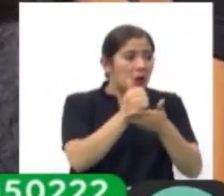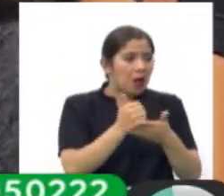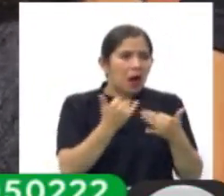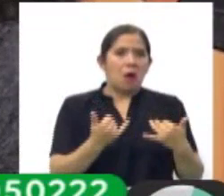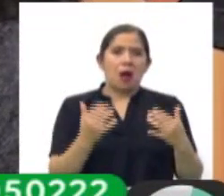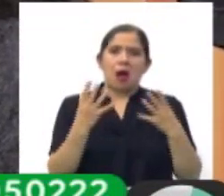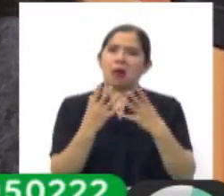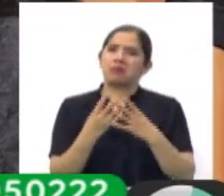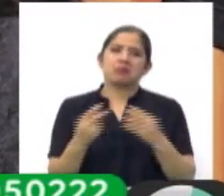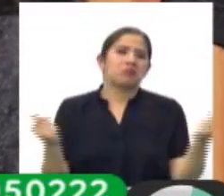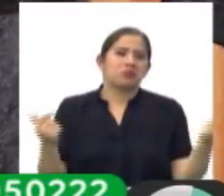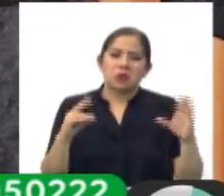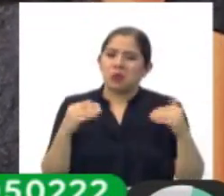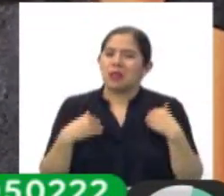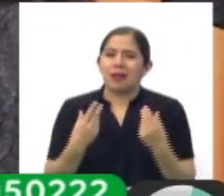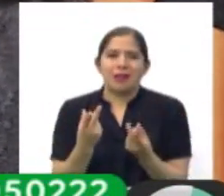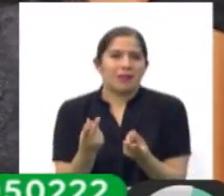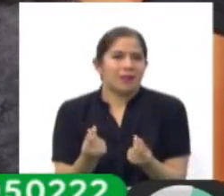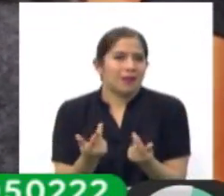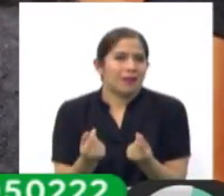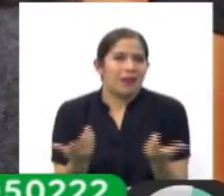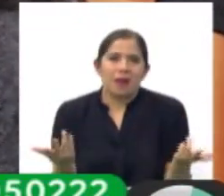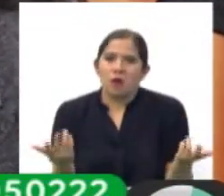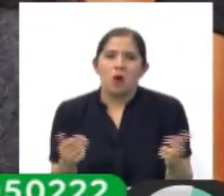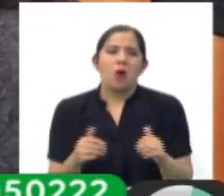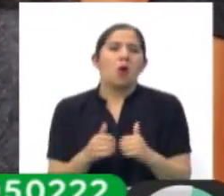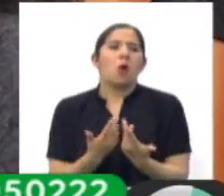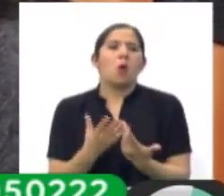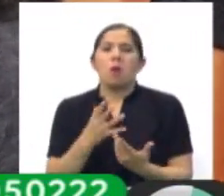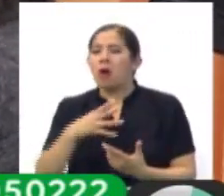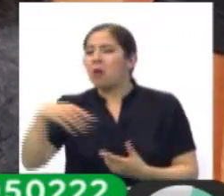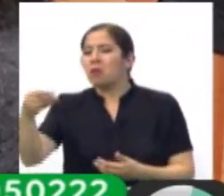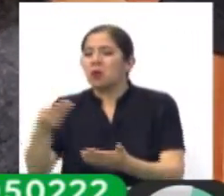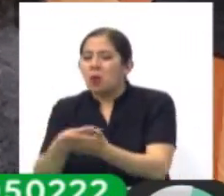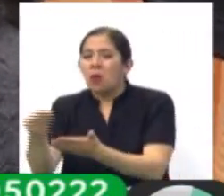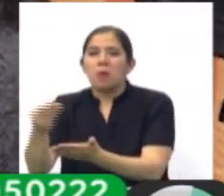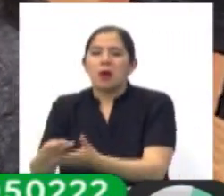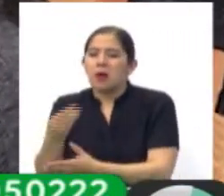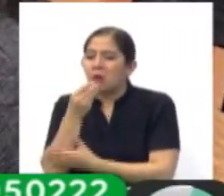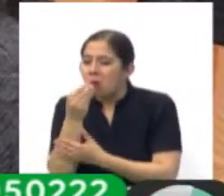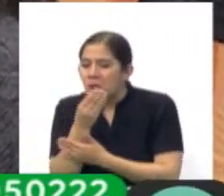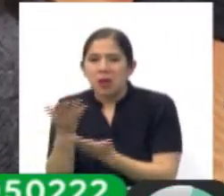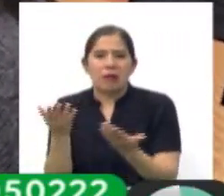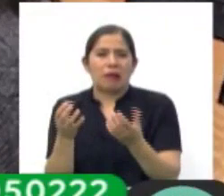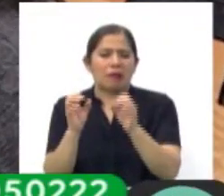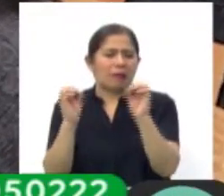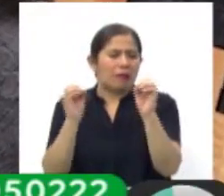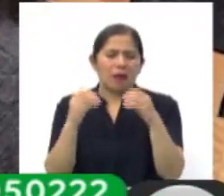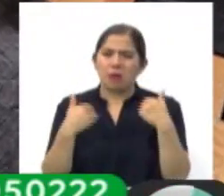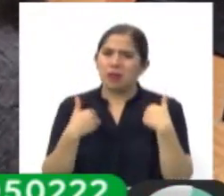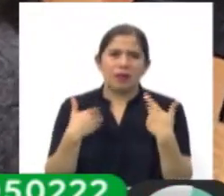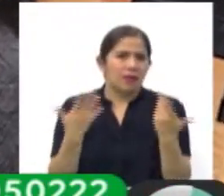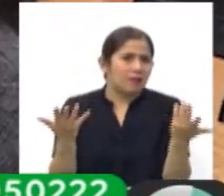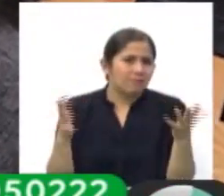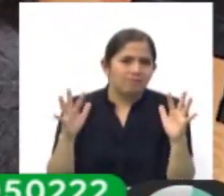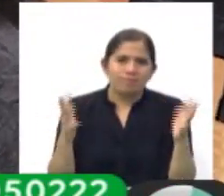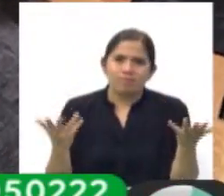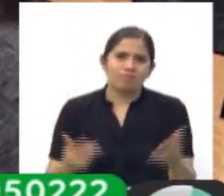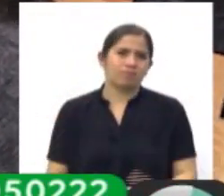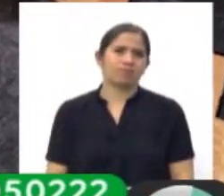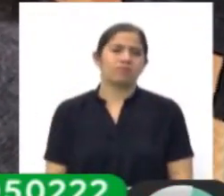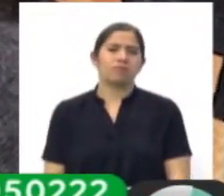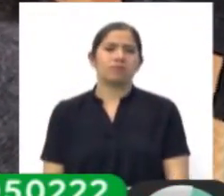No tenemos recursos para poder ir y comprarnos algo o comer algo mejor. No tenemos.